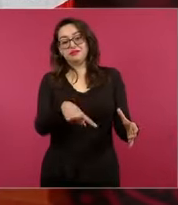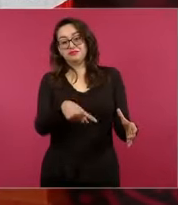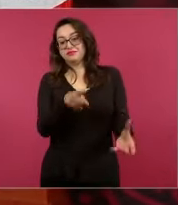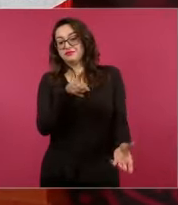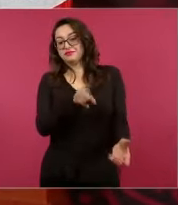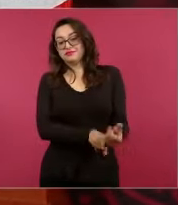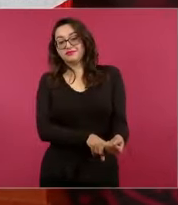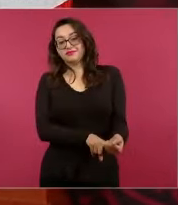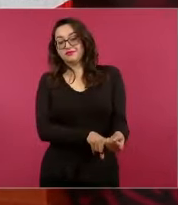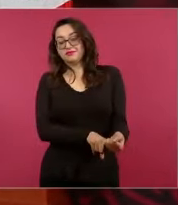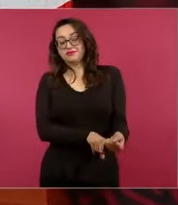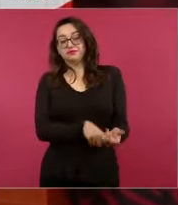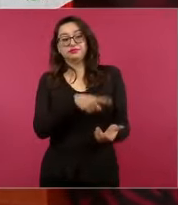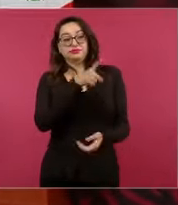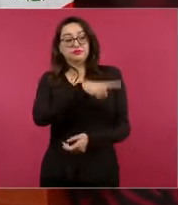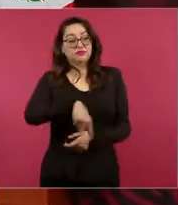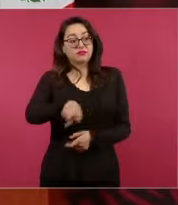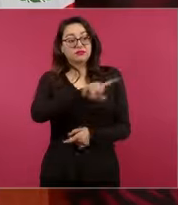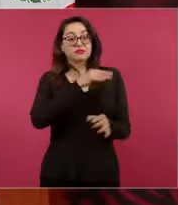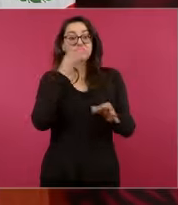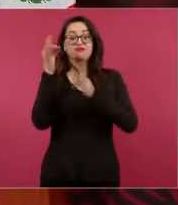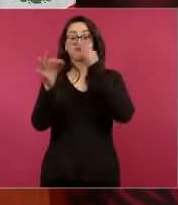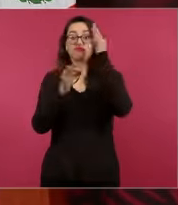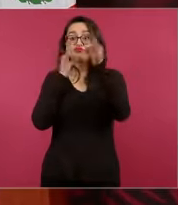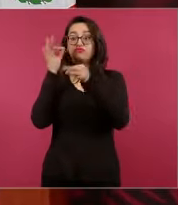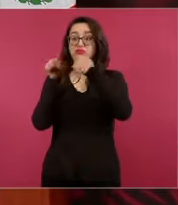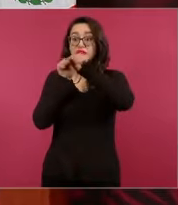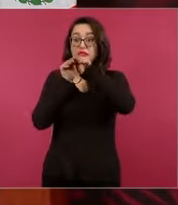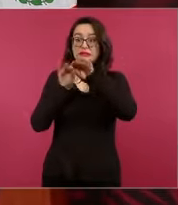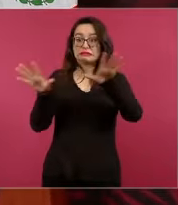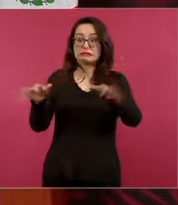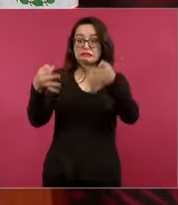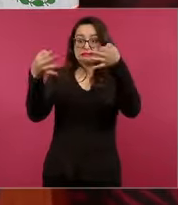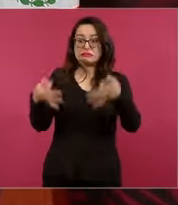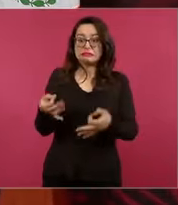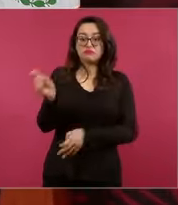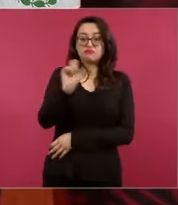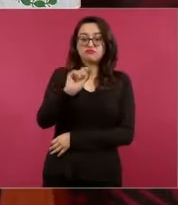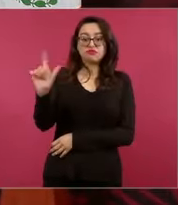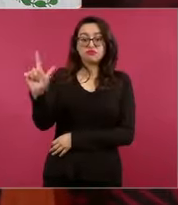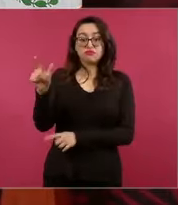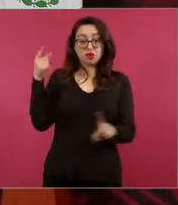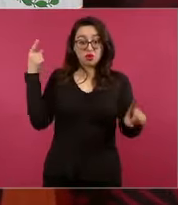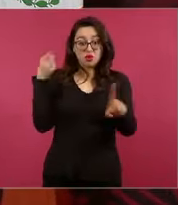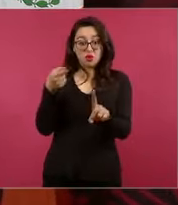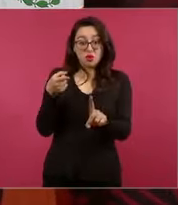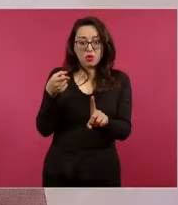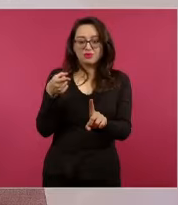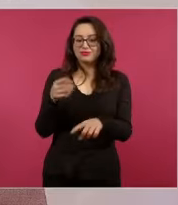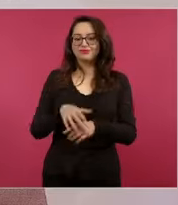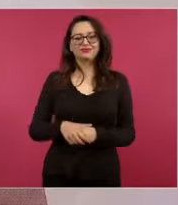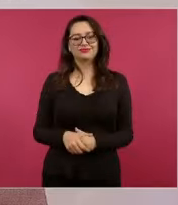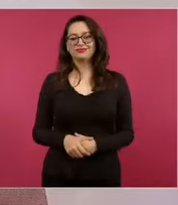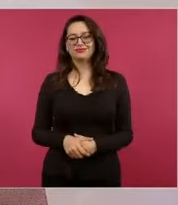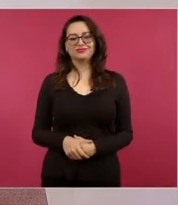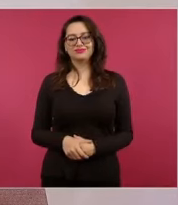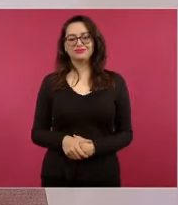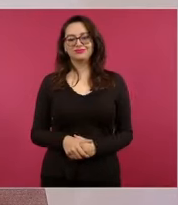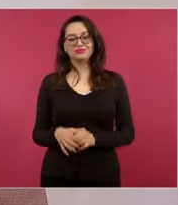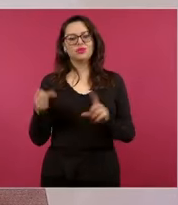su función no es informar con objetividad, con profesionalismo, su función